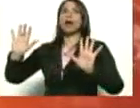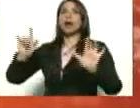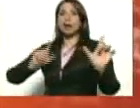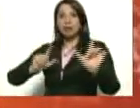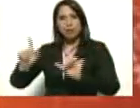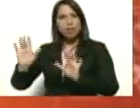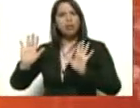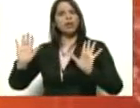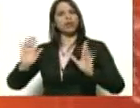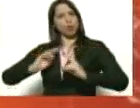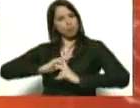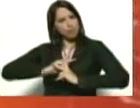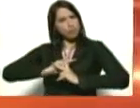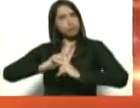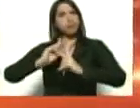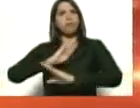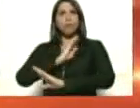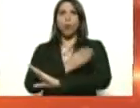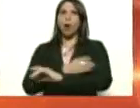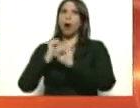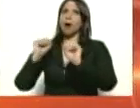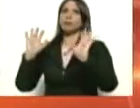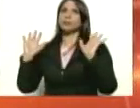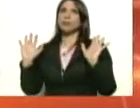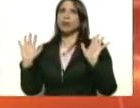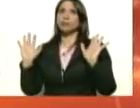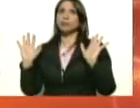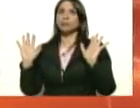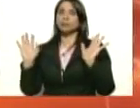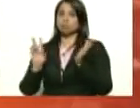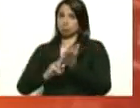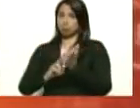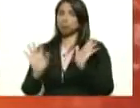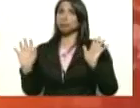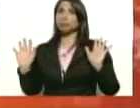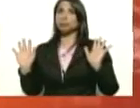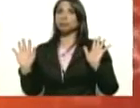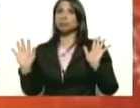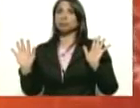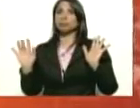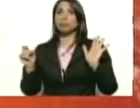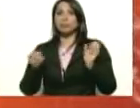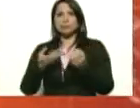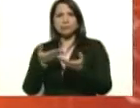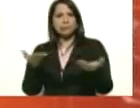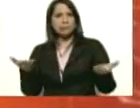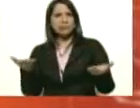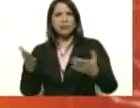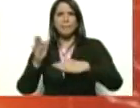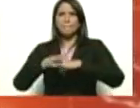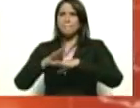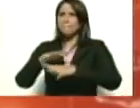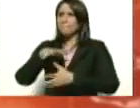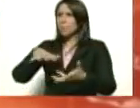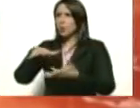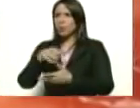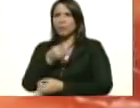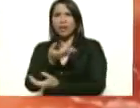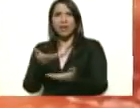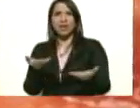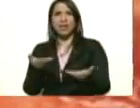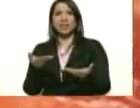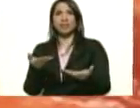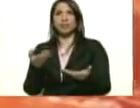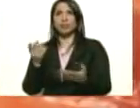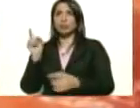con valentía, ¿verdad? Situaciones como esta, de verdad, meritan